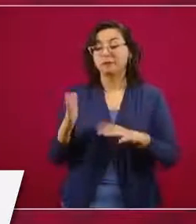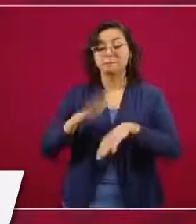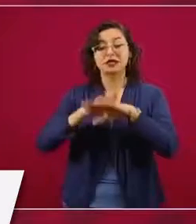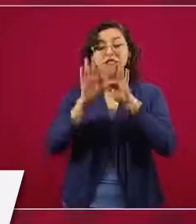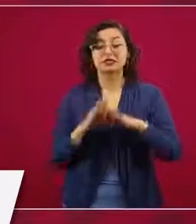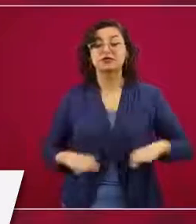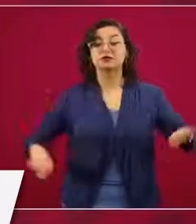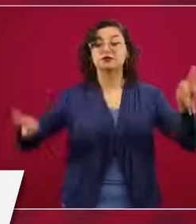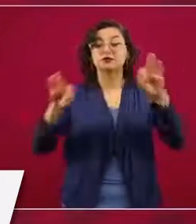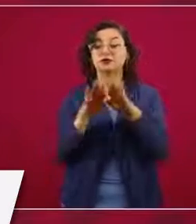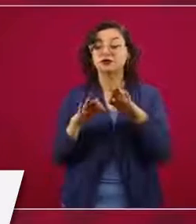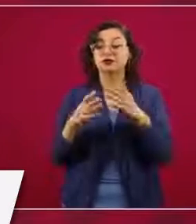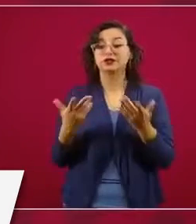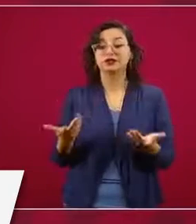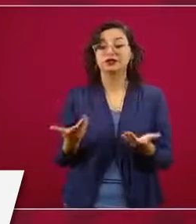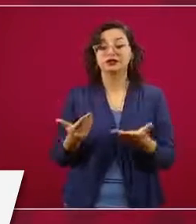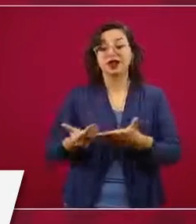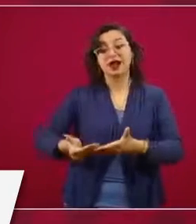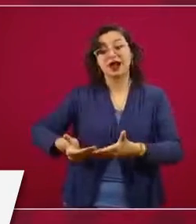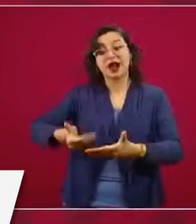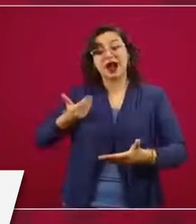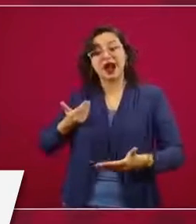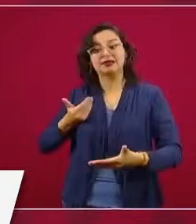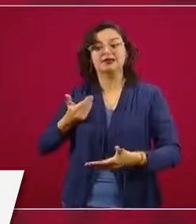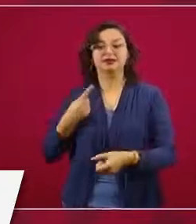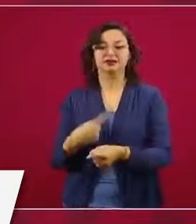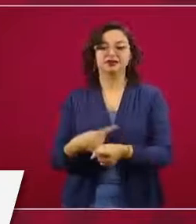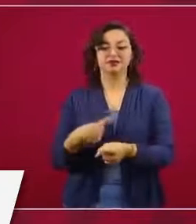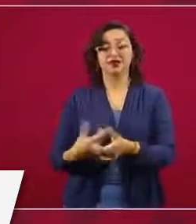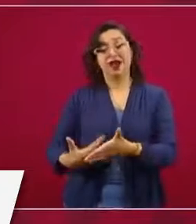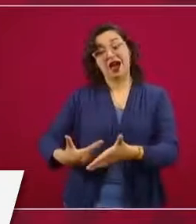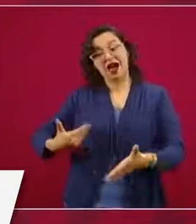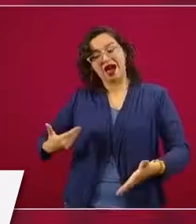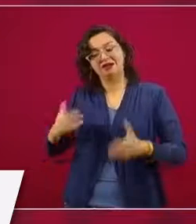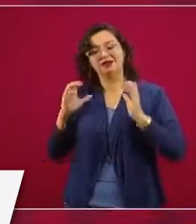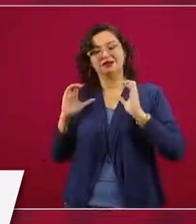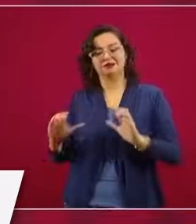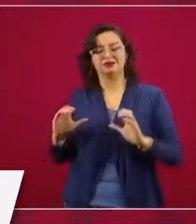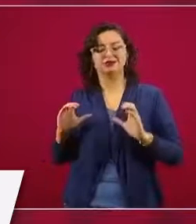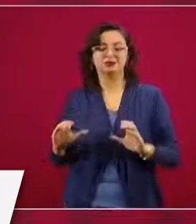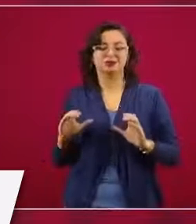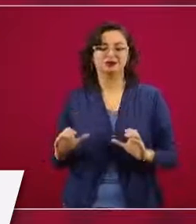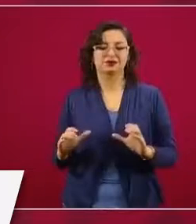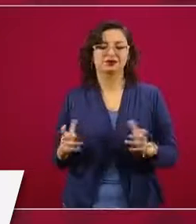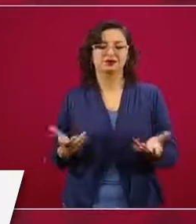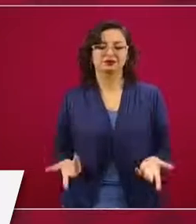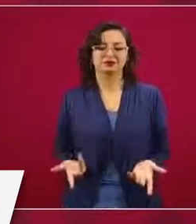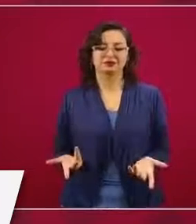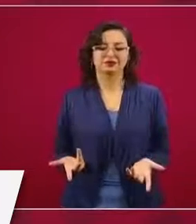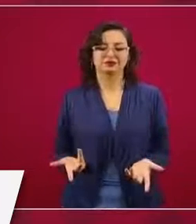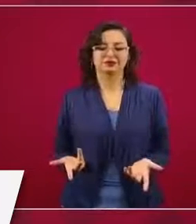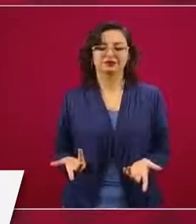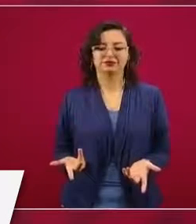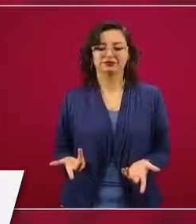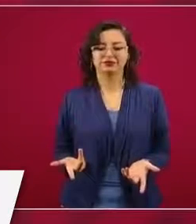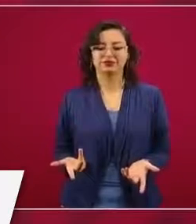con medidas preventivas, cuidándonos